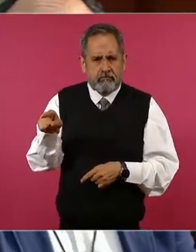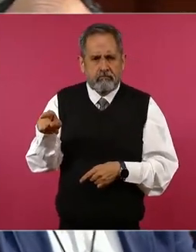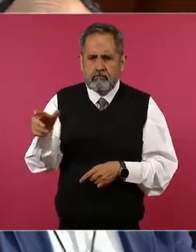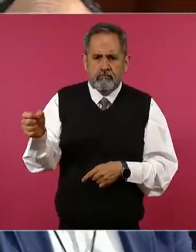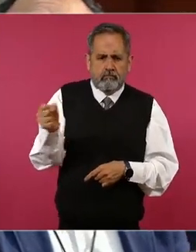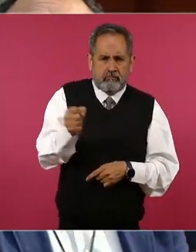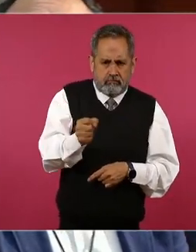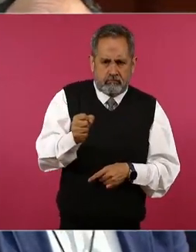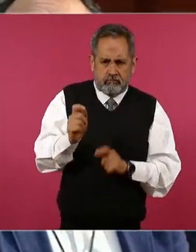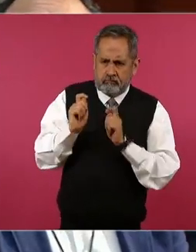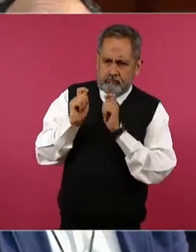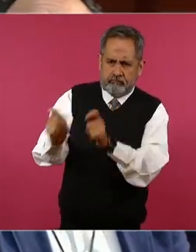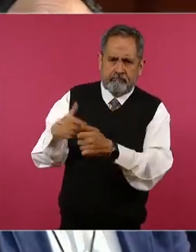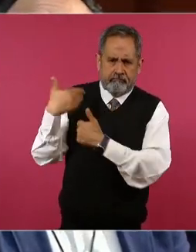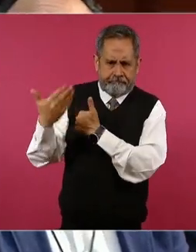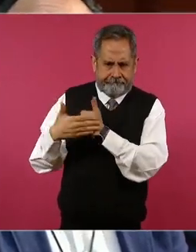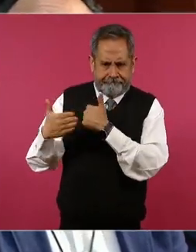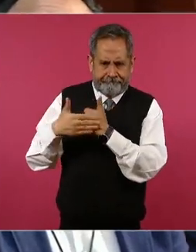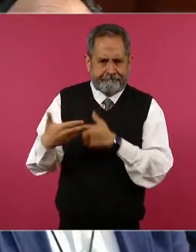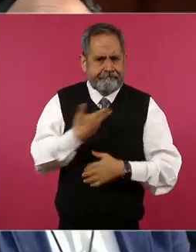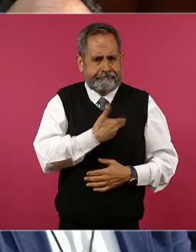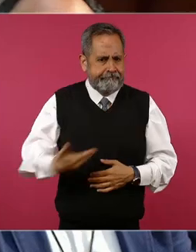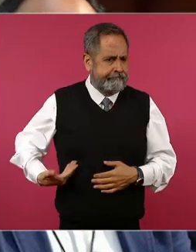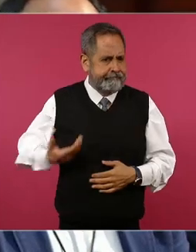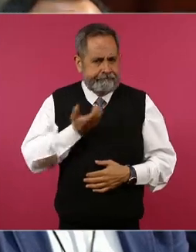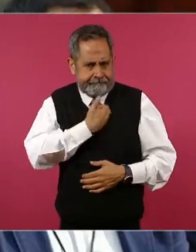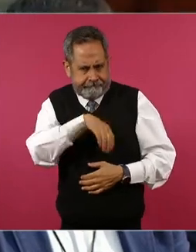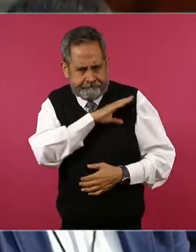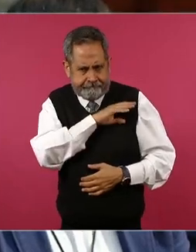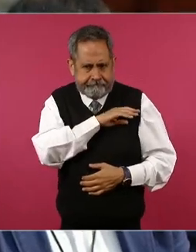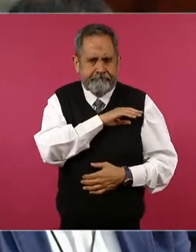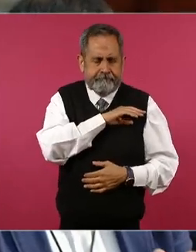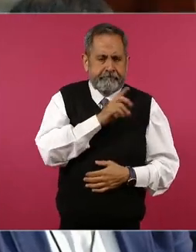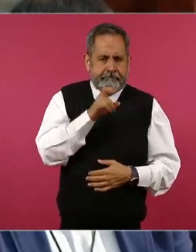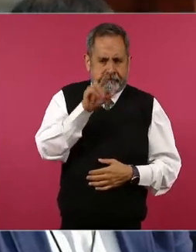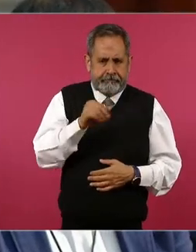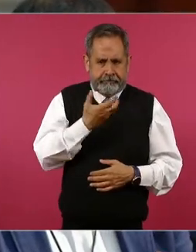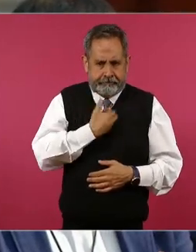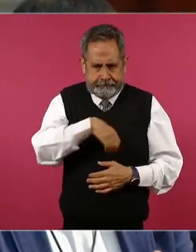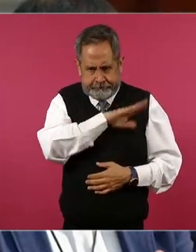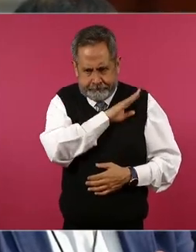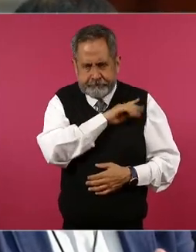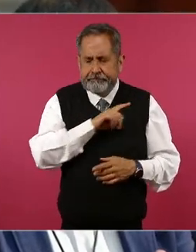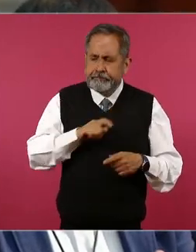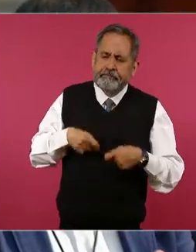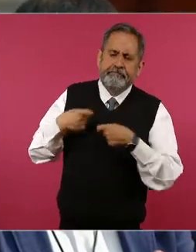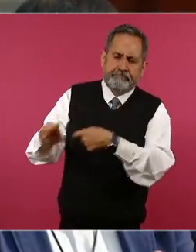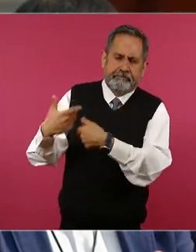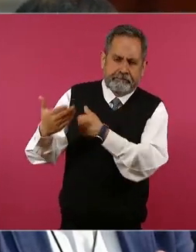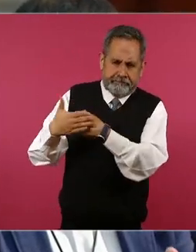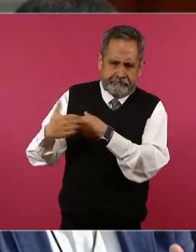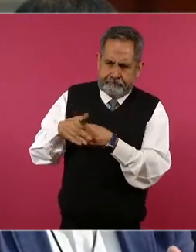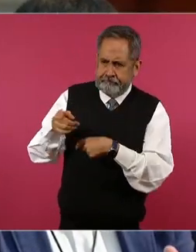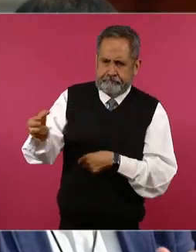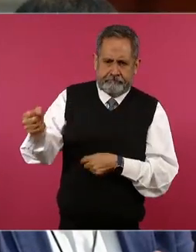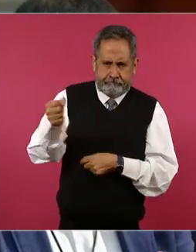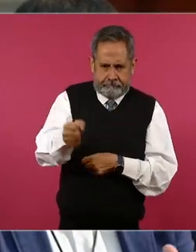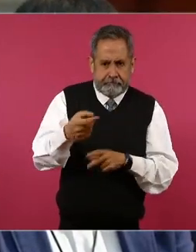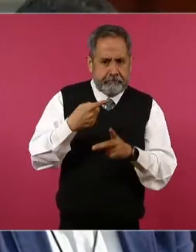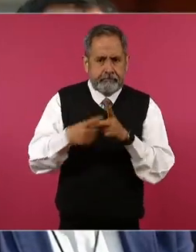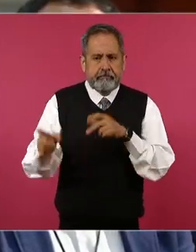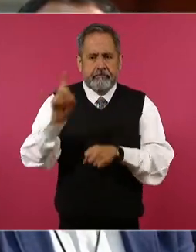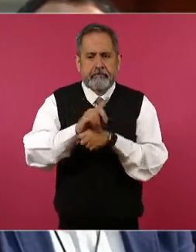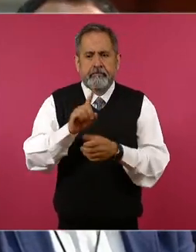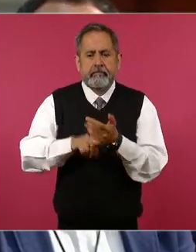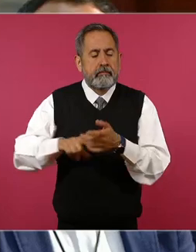nombrada fue presentada por parte de la presidenta electa la doctora Claudia Sheinbaum para que ella a partir